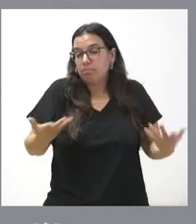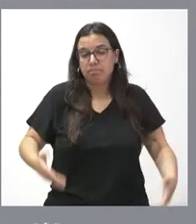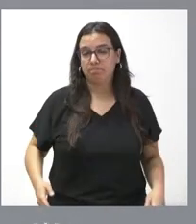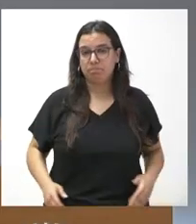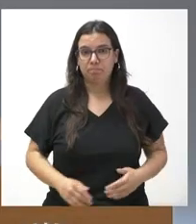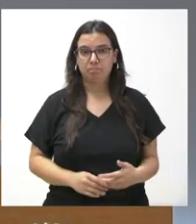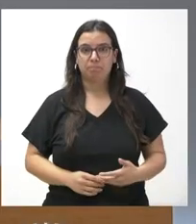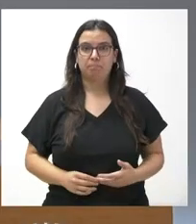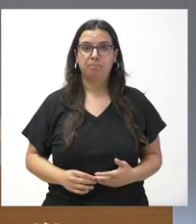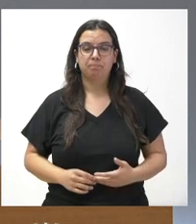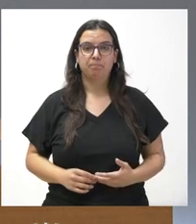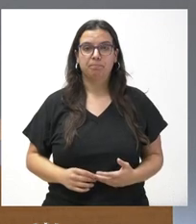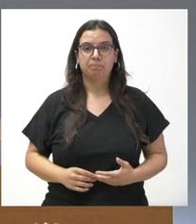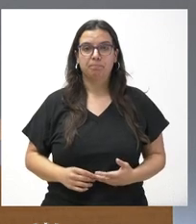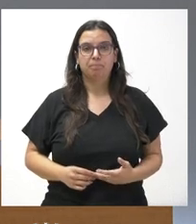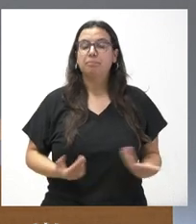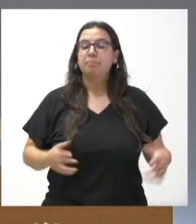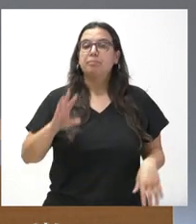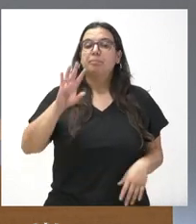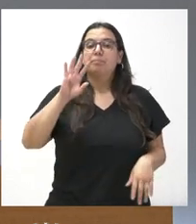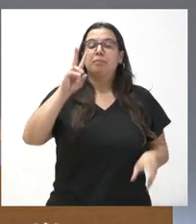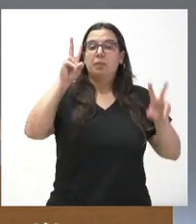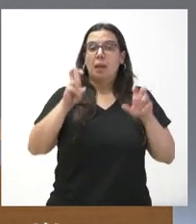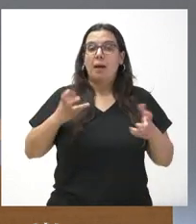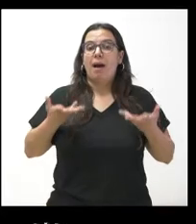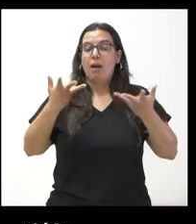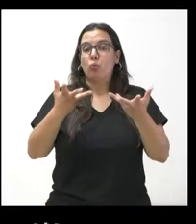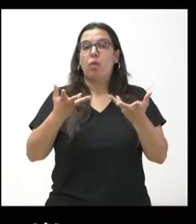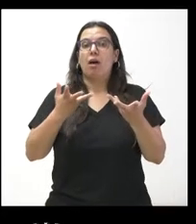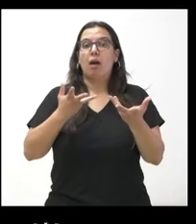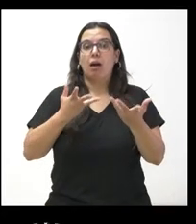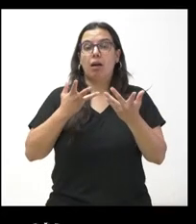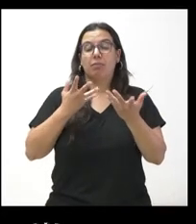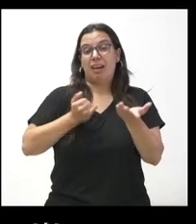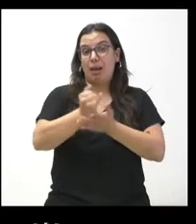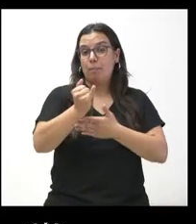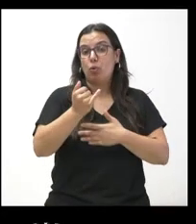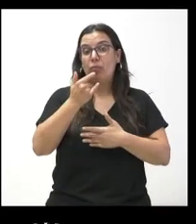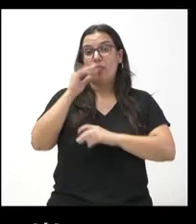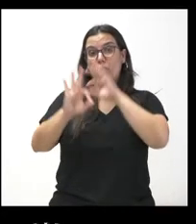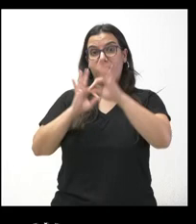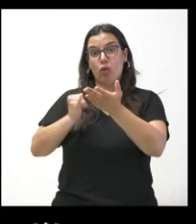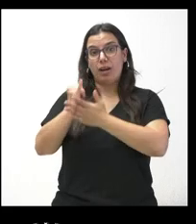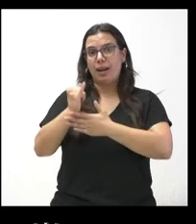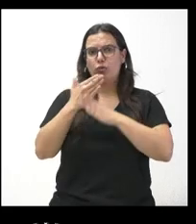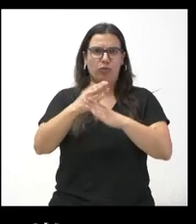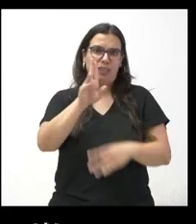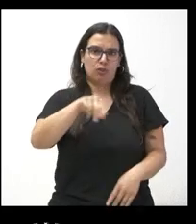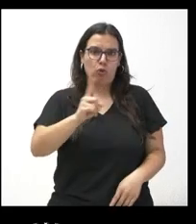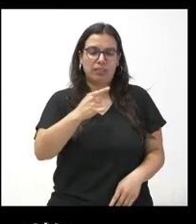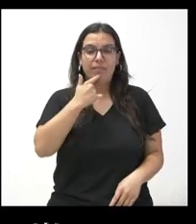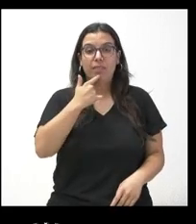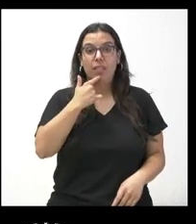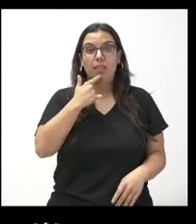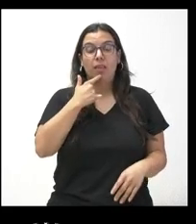PRESIDENTE. Sí. Sobre las ayudas al campo, las OPAs las han tachado como insuficientes y han advertido de que las llegadas a